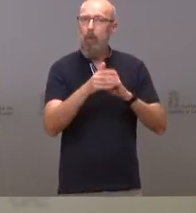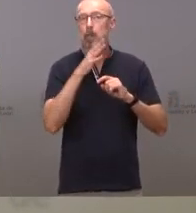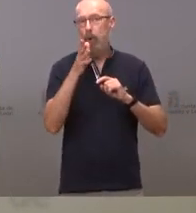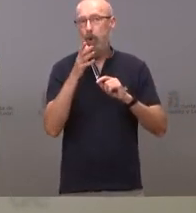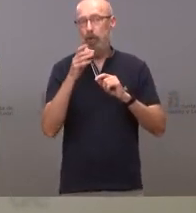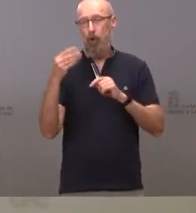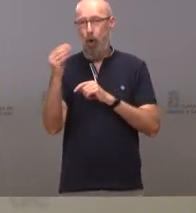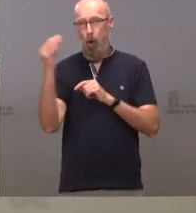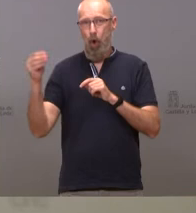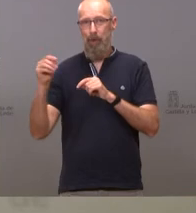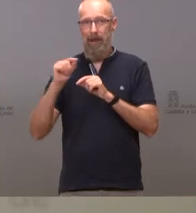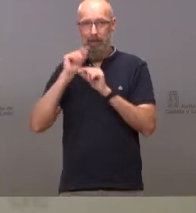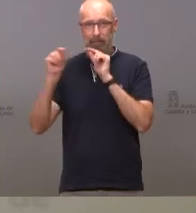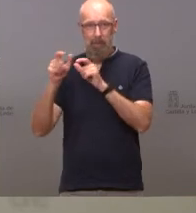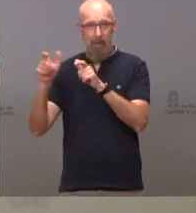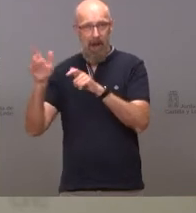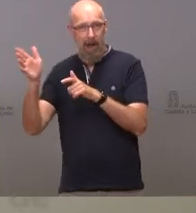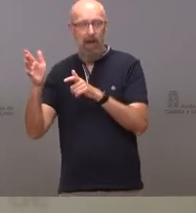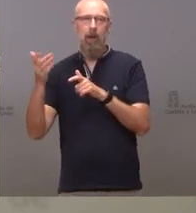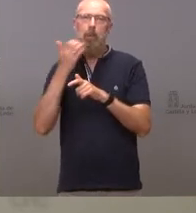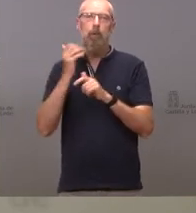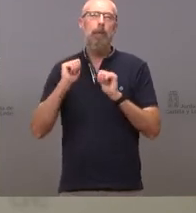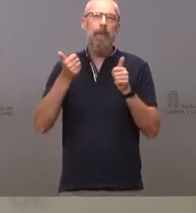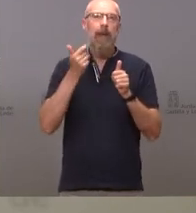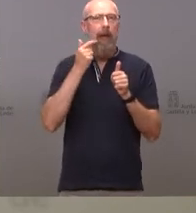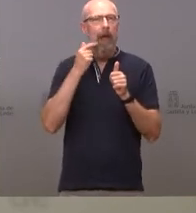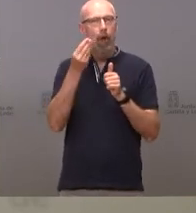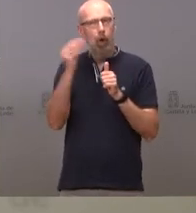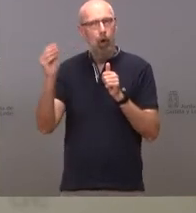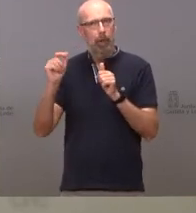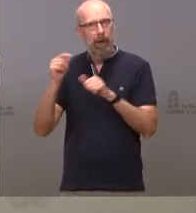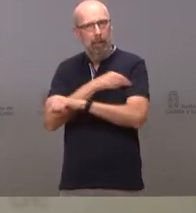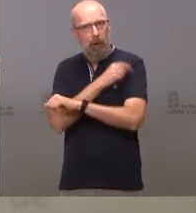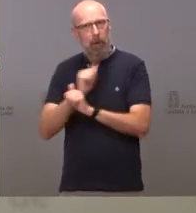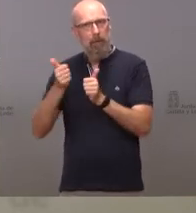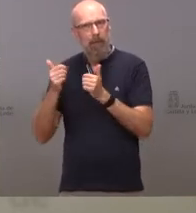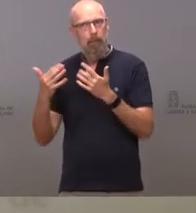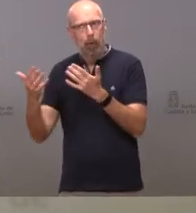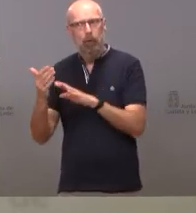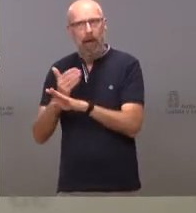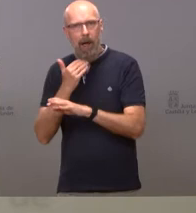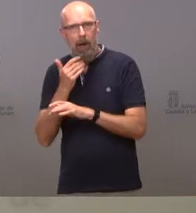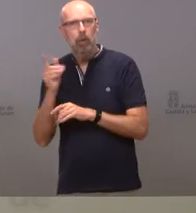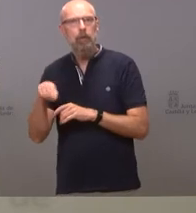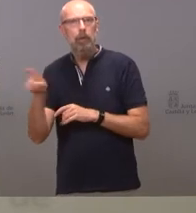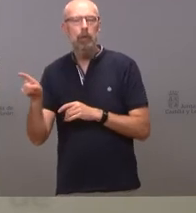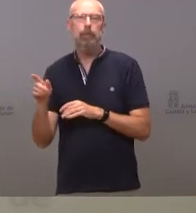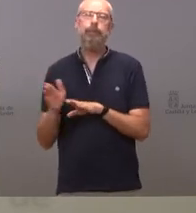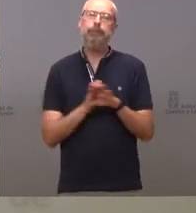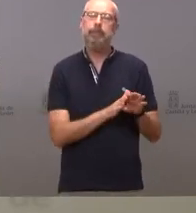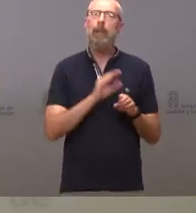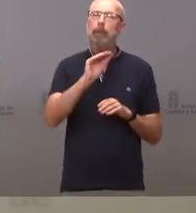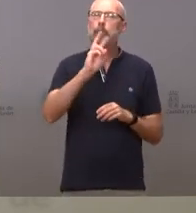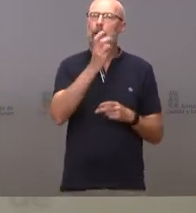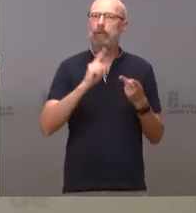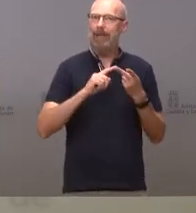y no sé empezar de forma paralela a lo mejor un poco antes con el grupo de jóvenes y en colación a la pregunta que le ha hecho mi compañera sobre la